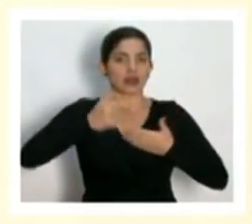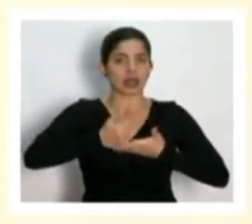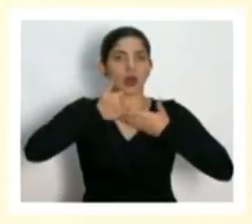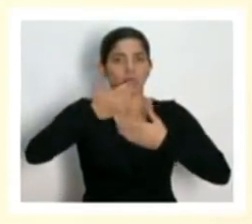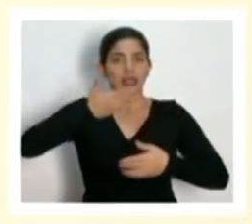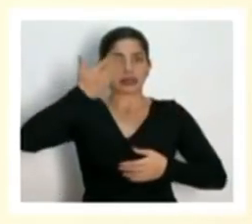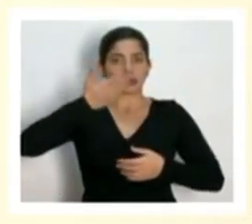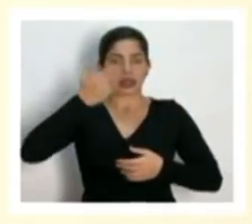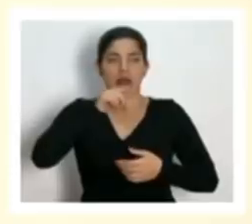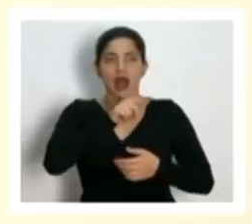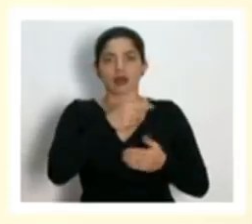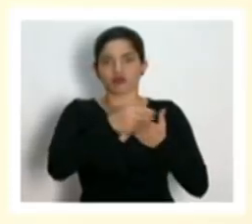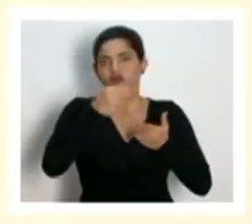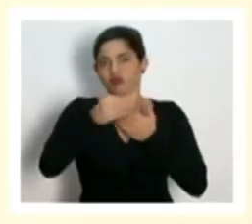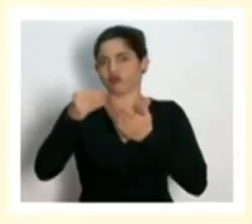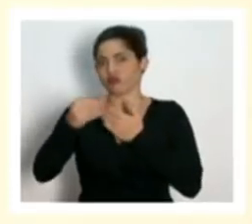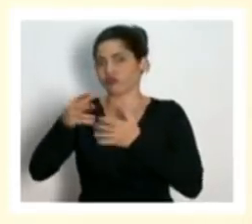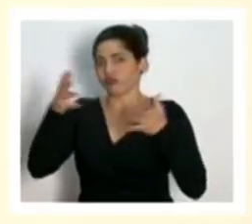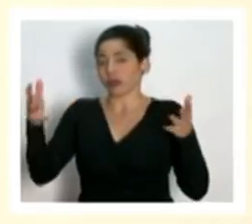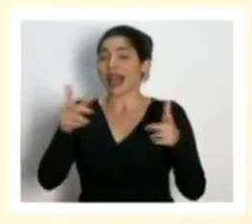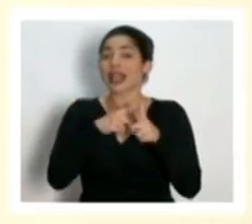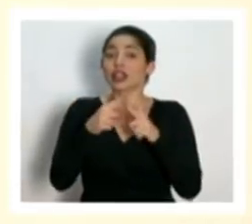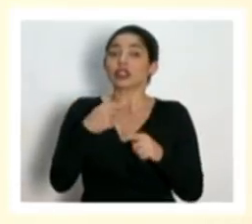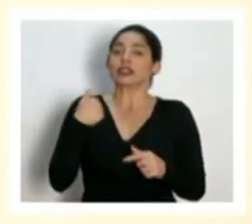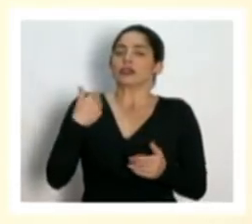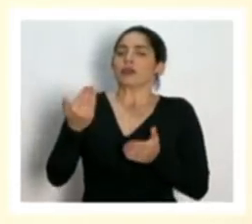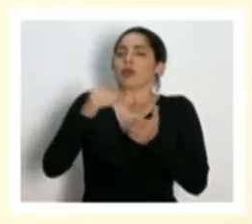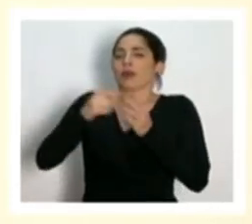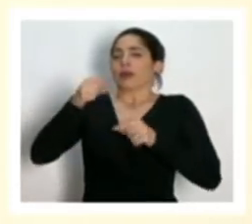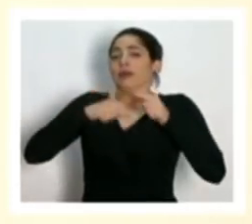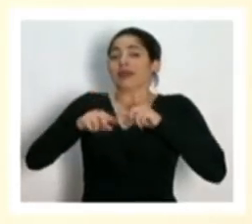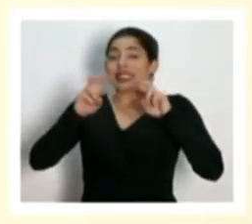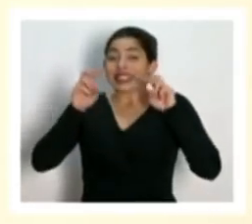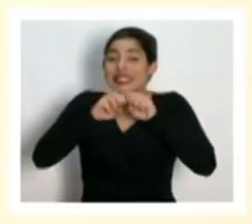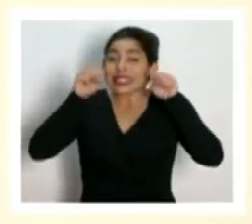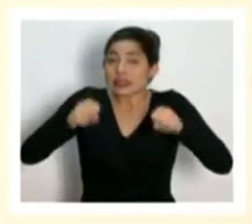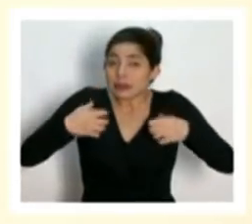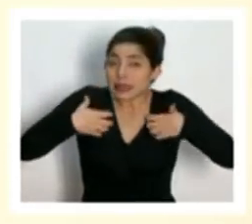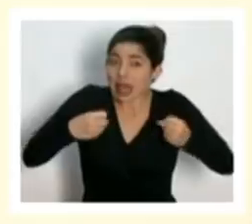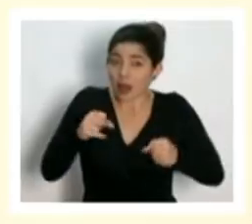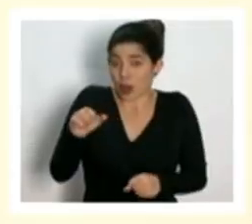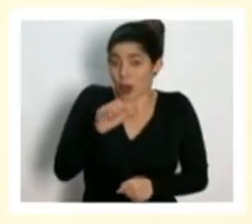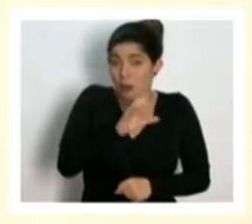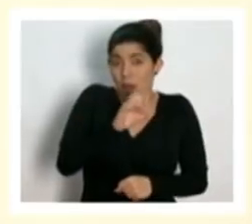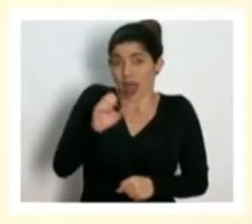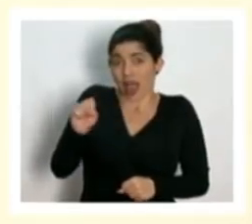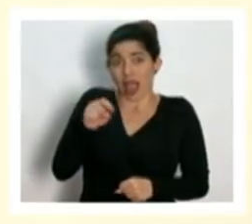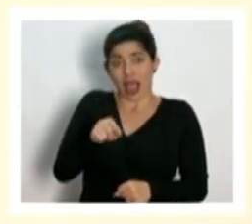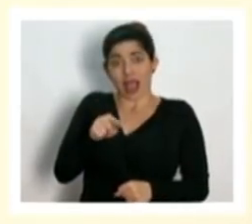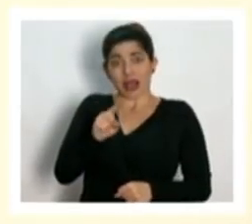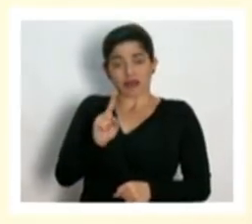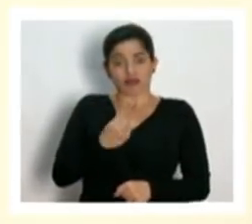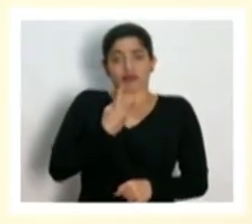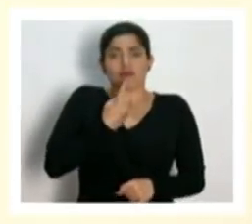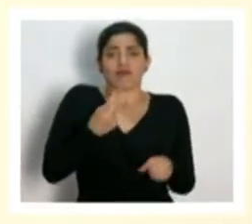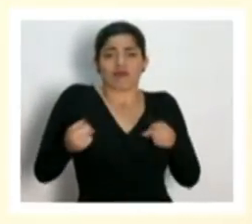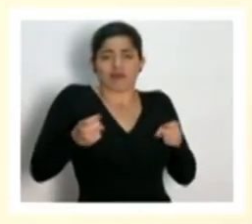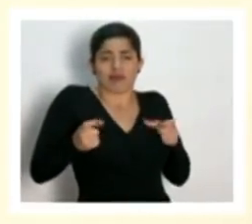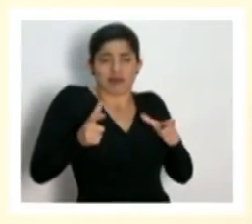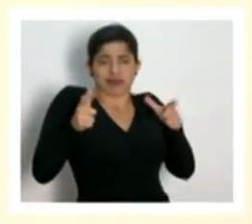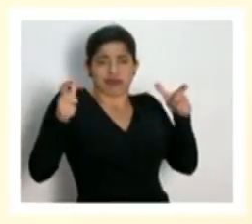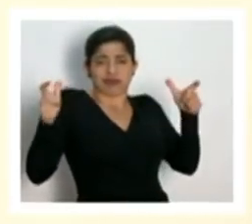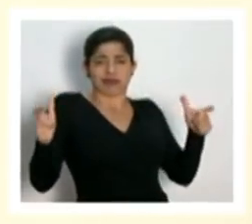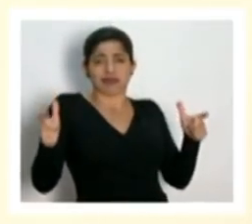regreso al tema de el sistema de salud como el de la caja bajo una única administración permite